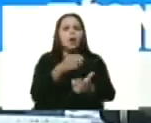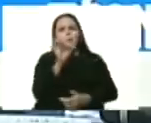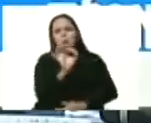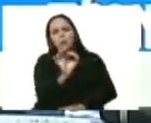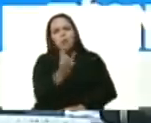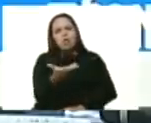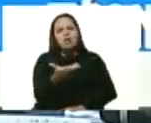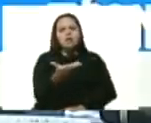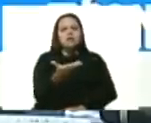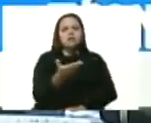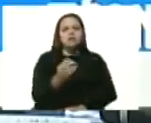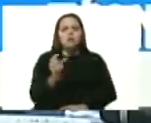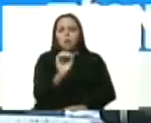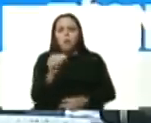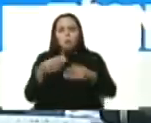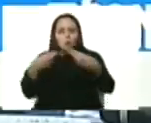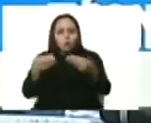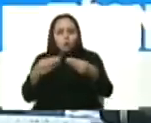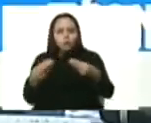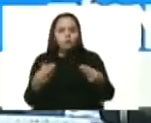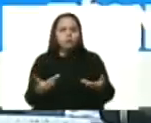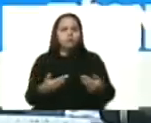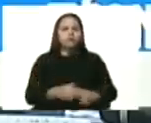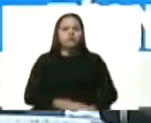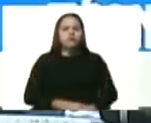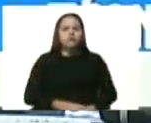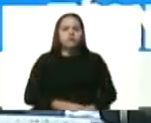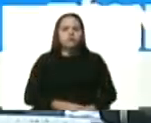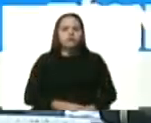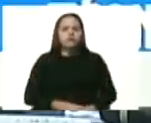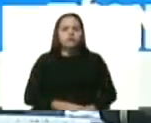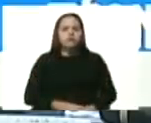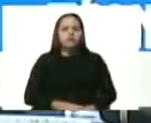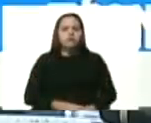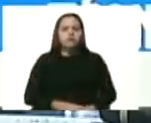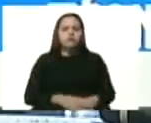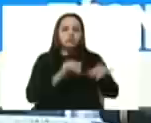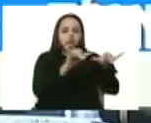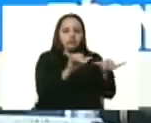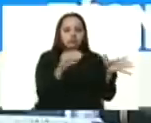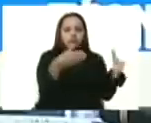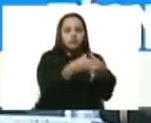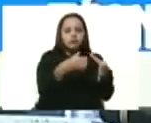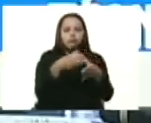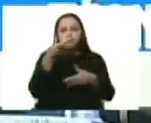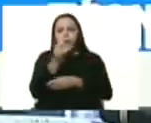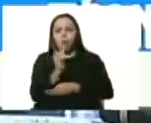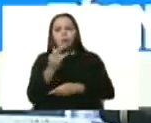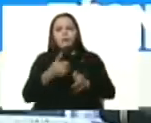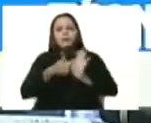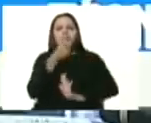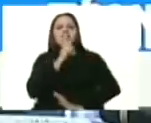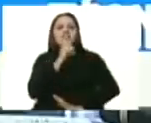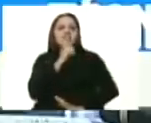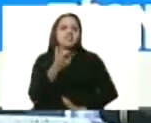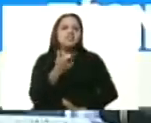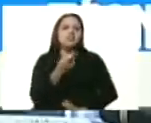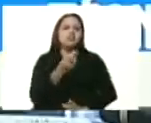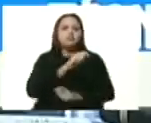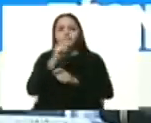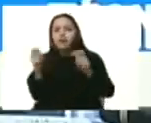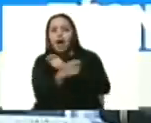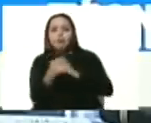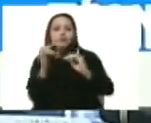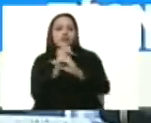material, en billete efectivo, para aquellos sectores donde se haga más difícil la digitalización